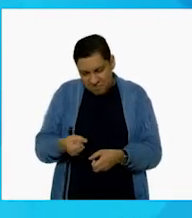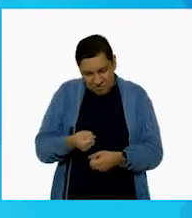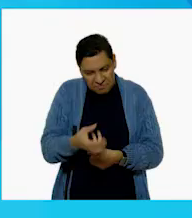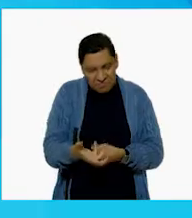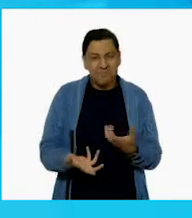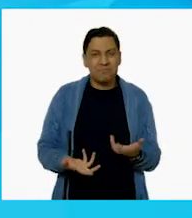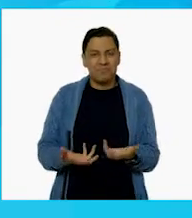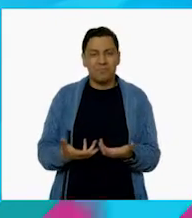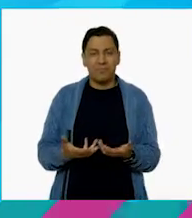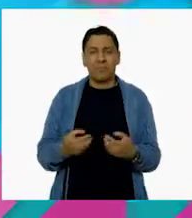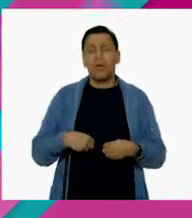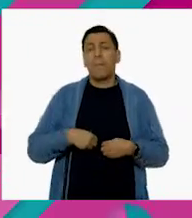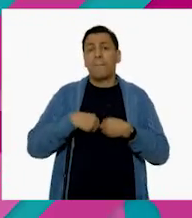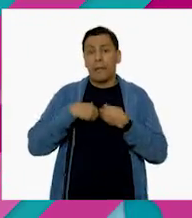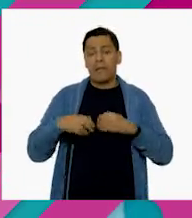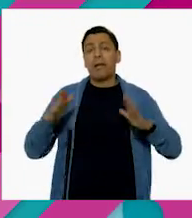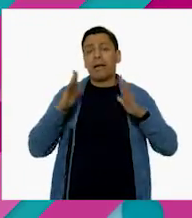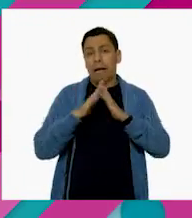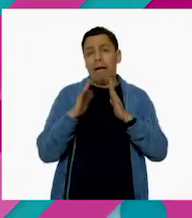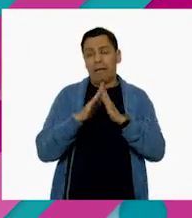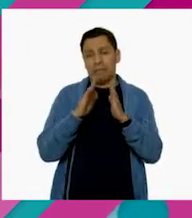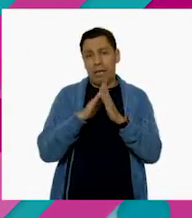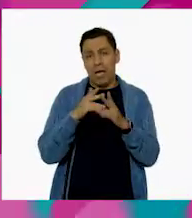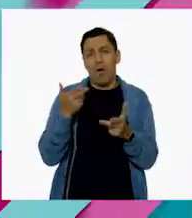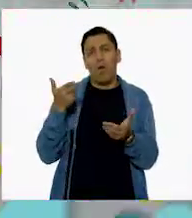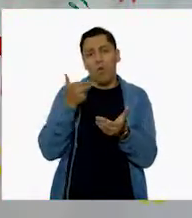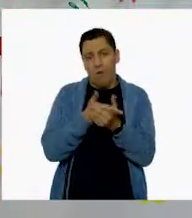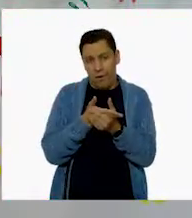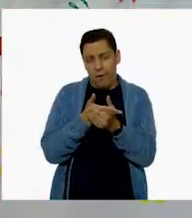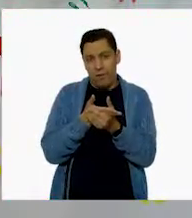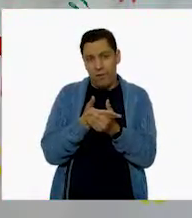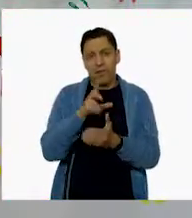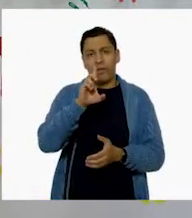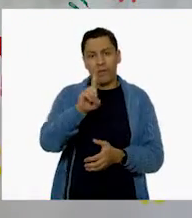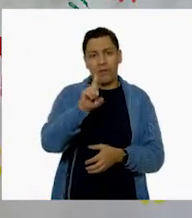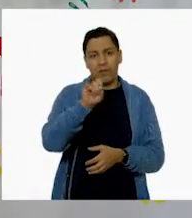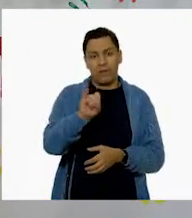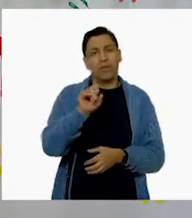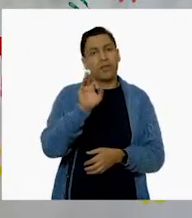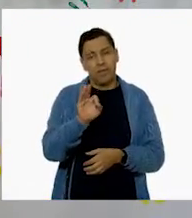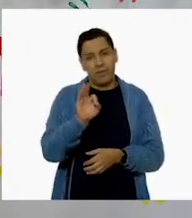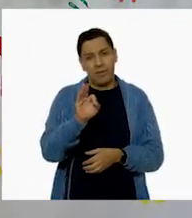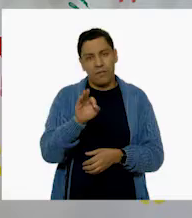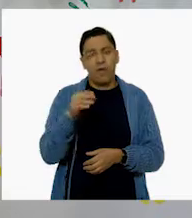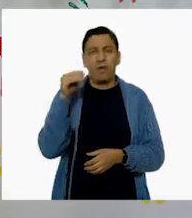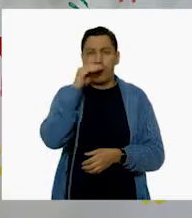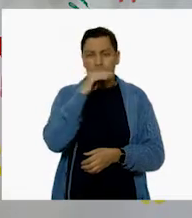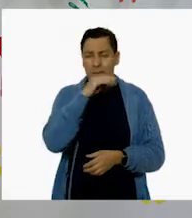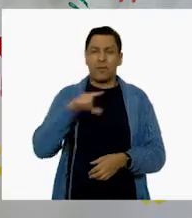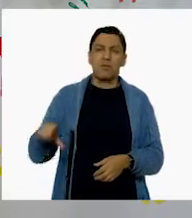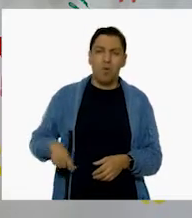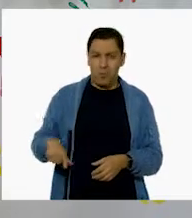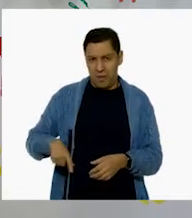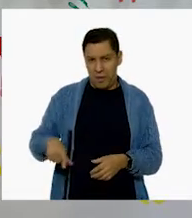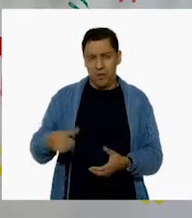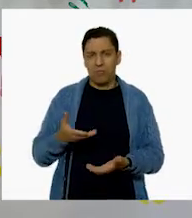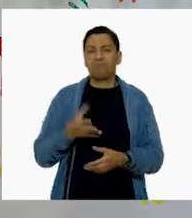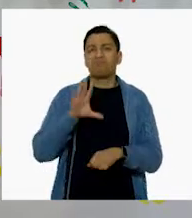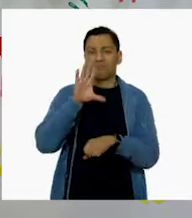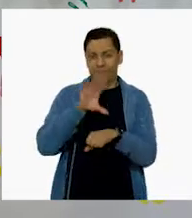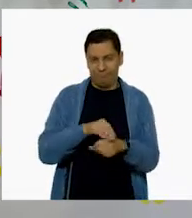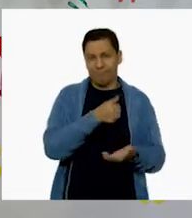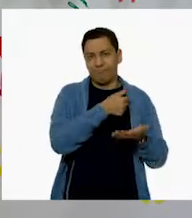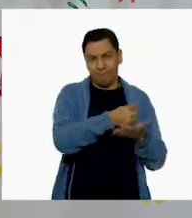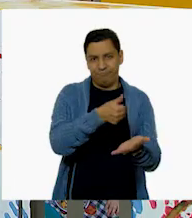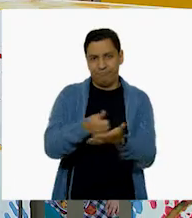Ellos viven en casa hogar, en casas hogares, en diferentes puntos de la Ciudad de México. ¡Uy! Pues